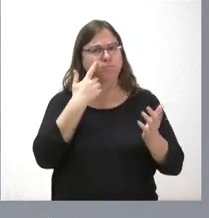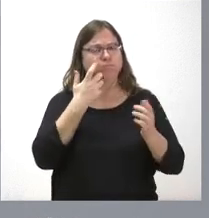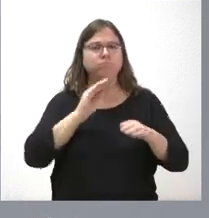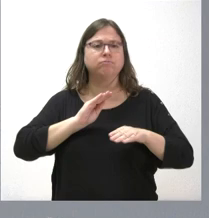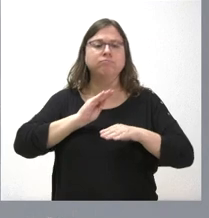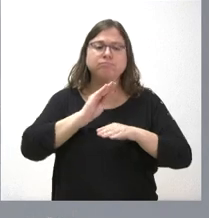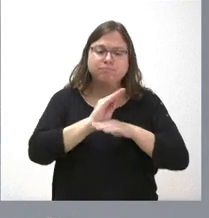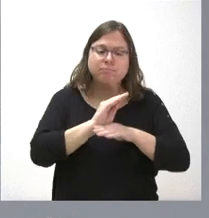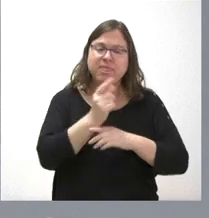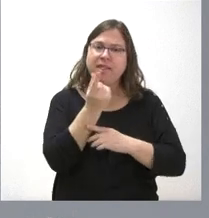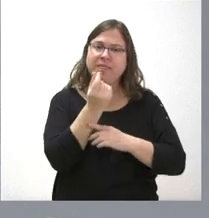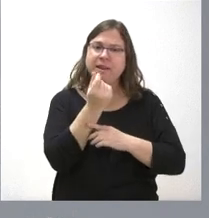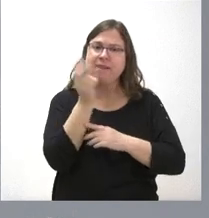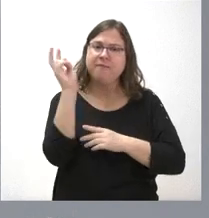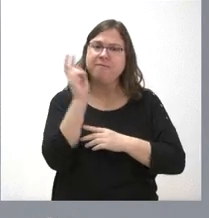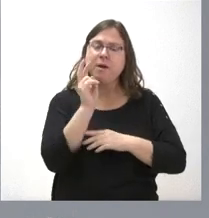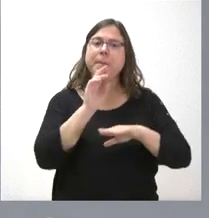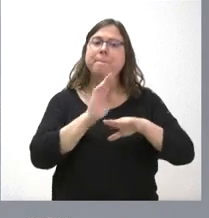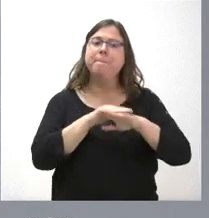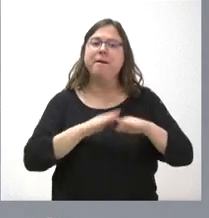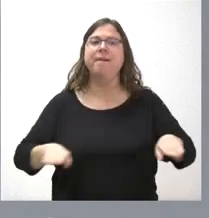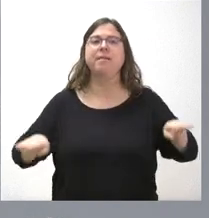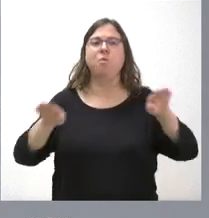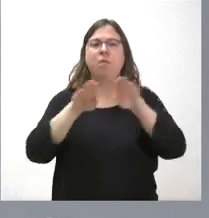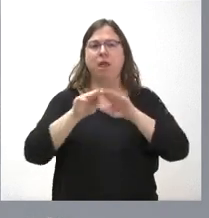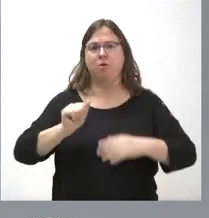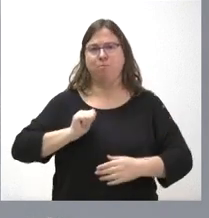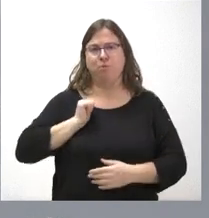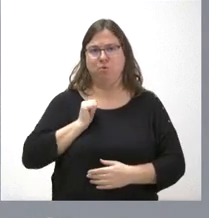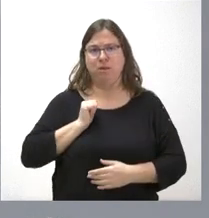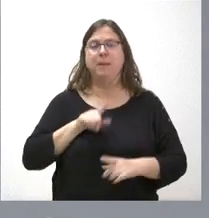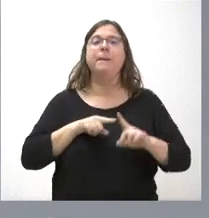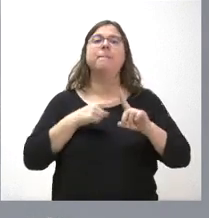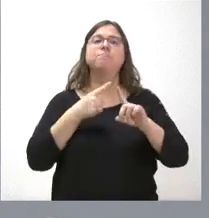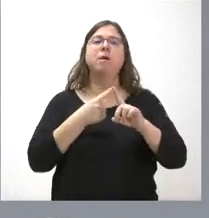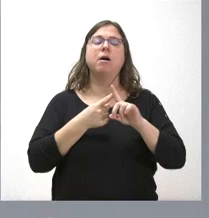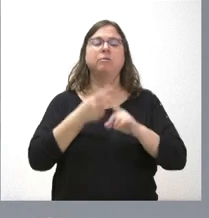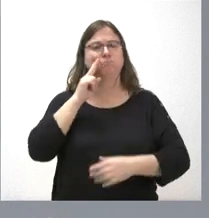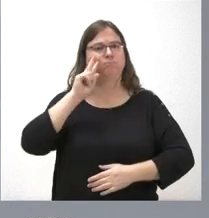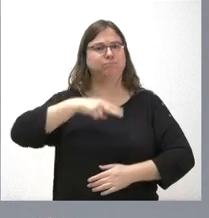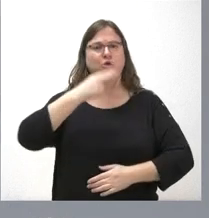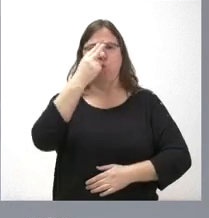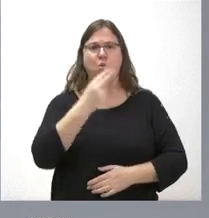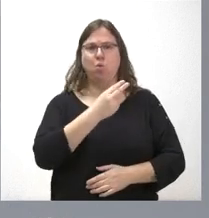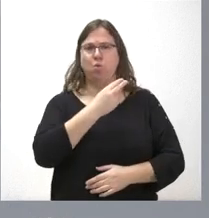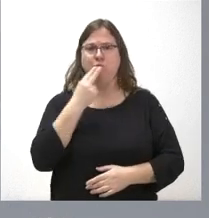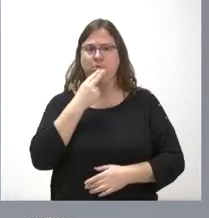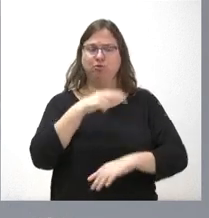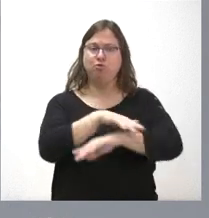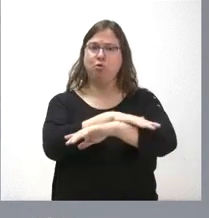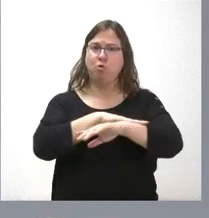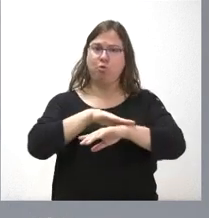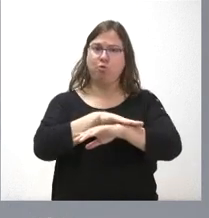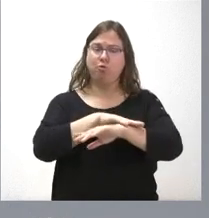destinadas, las partidas que apuestan por la igualdad de oportunidades y que ratifican el compromiso de este Gobierno